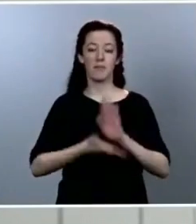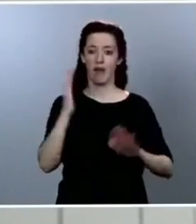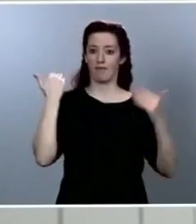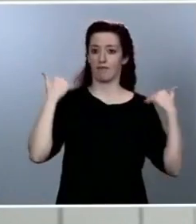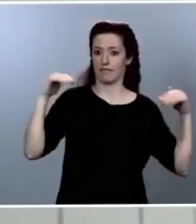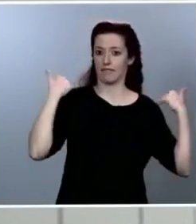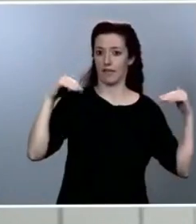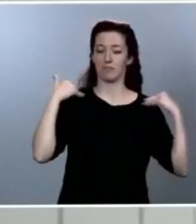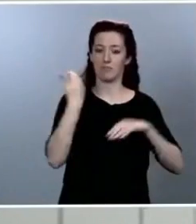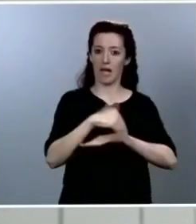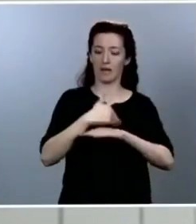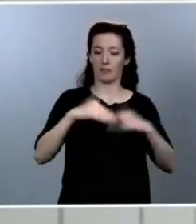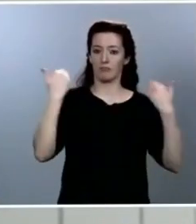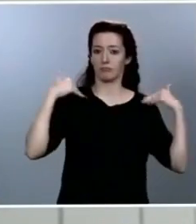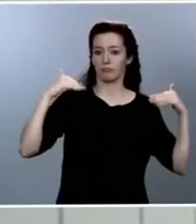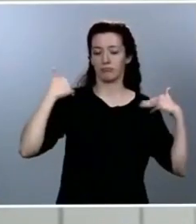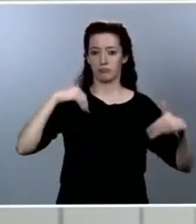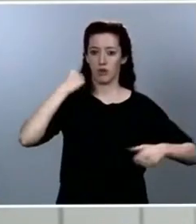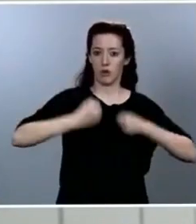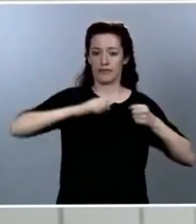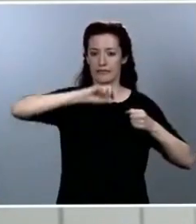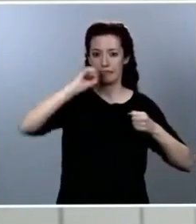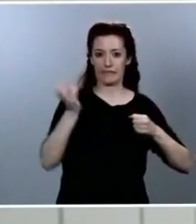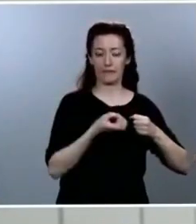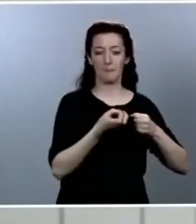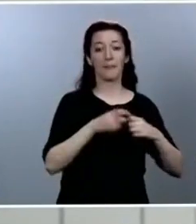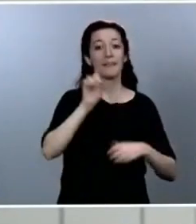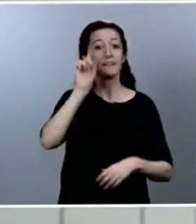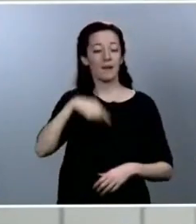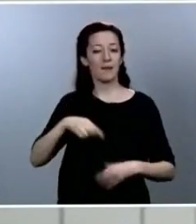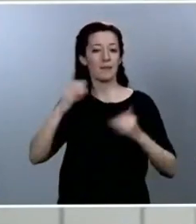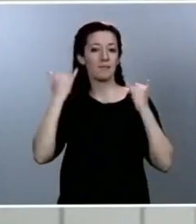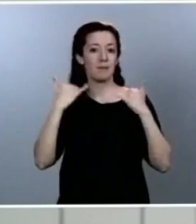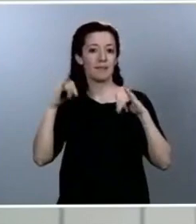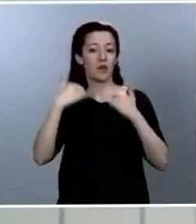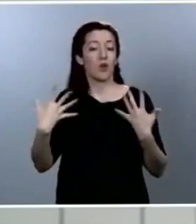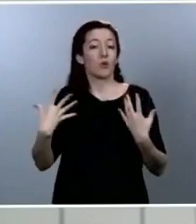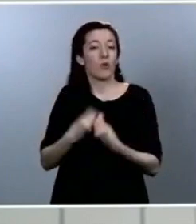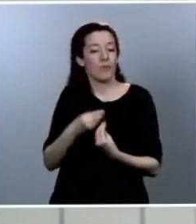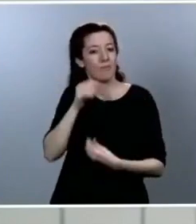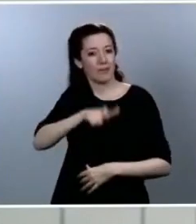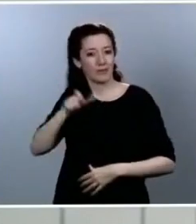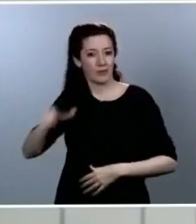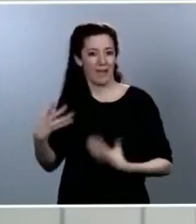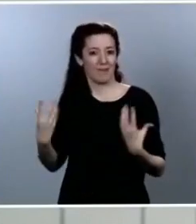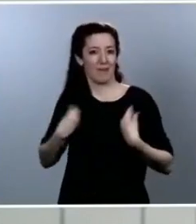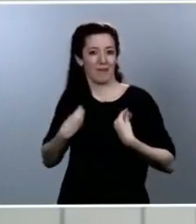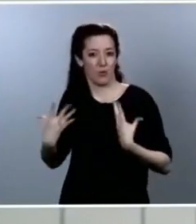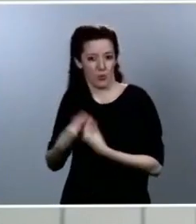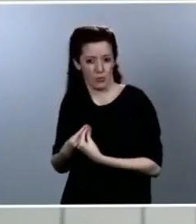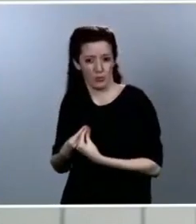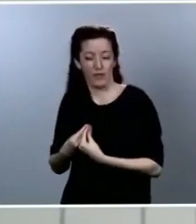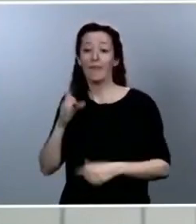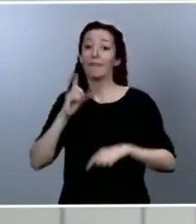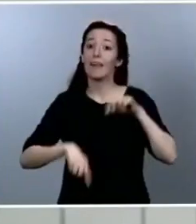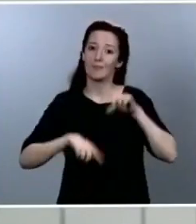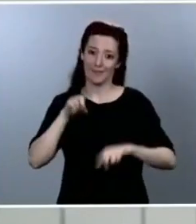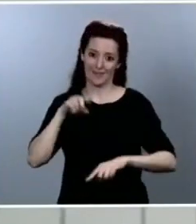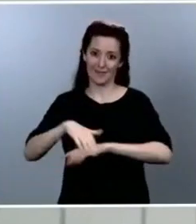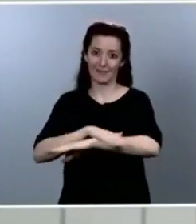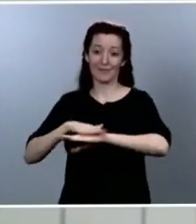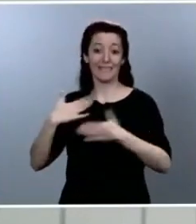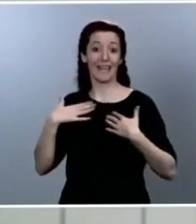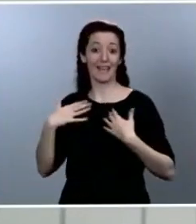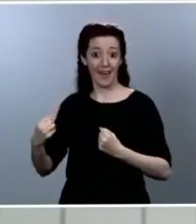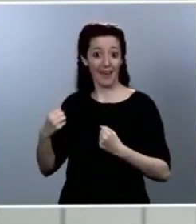siempre en las condiciones que nos marquen las autoridades sanitarias. Será el Ministerio de Sanidad quien dicte una